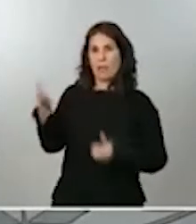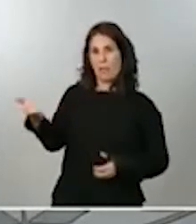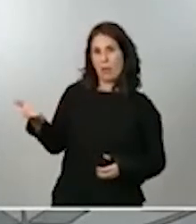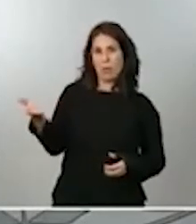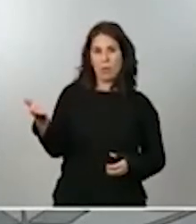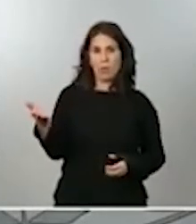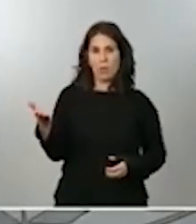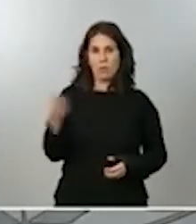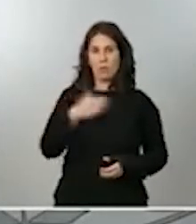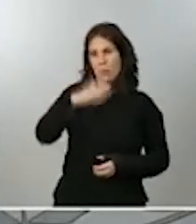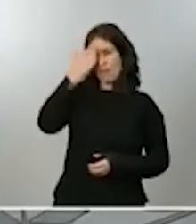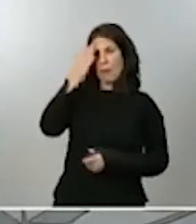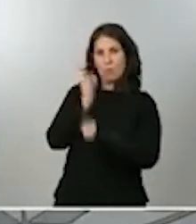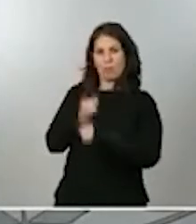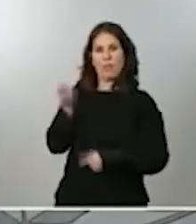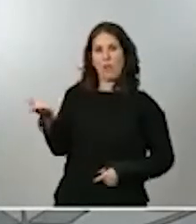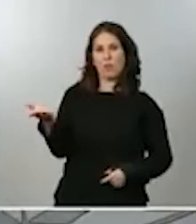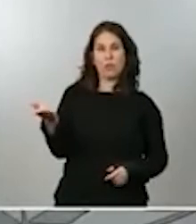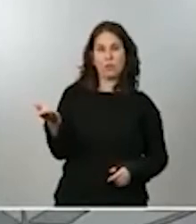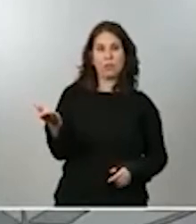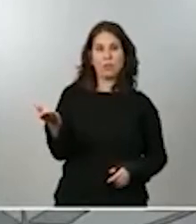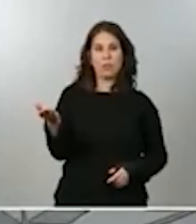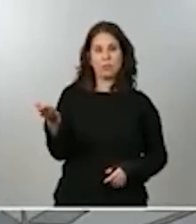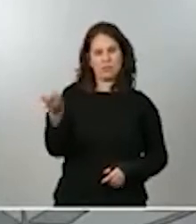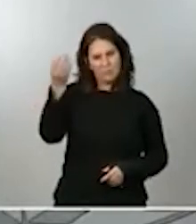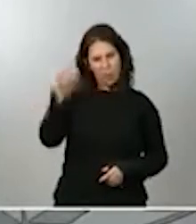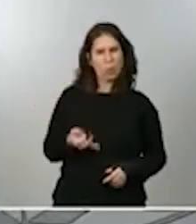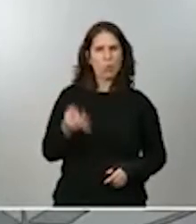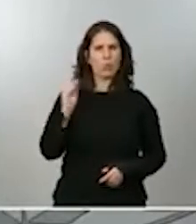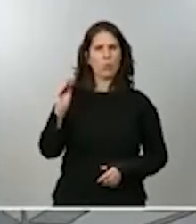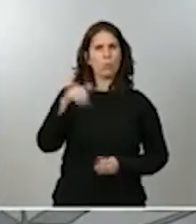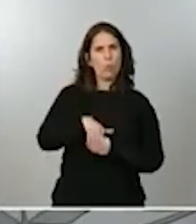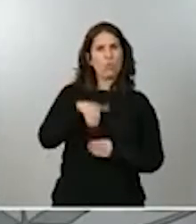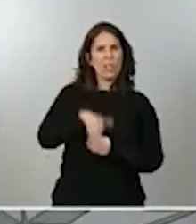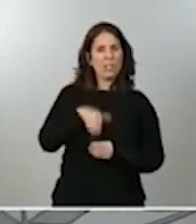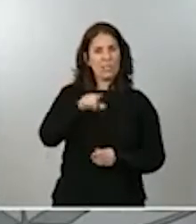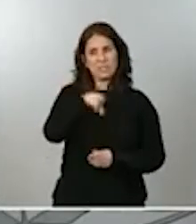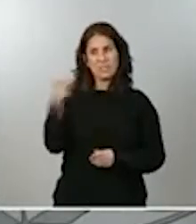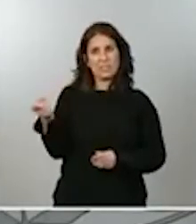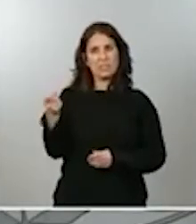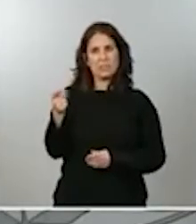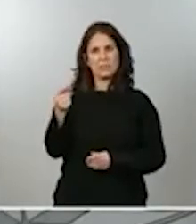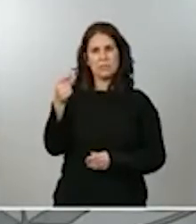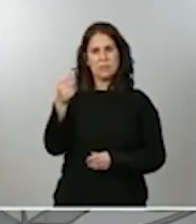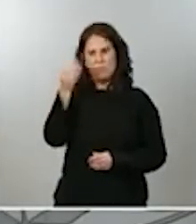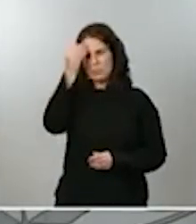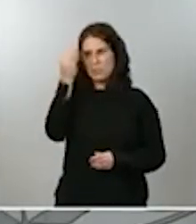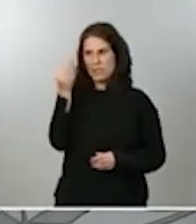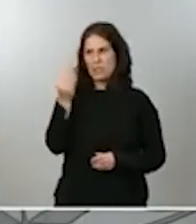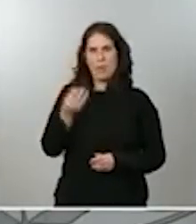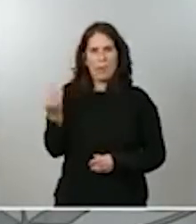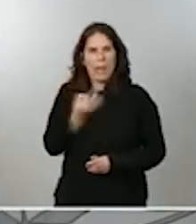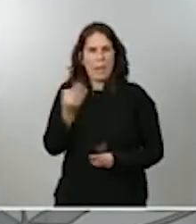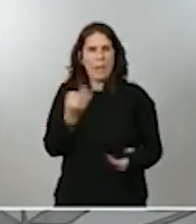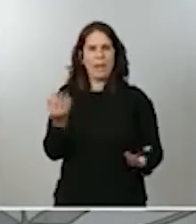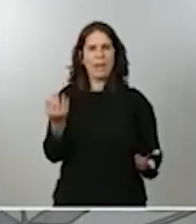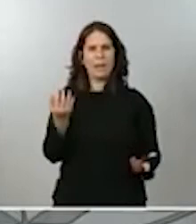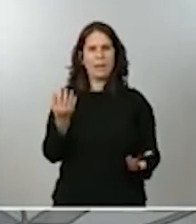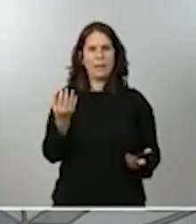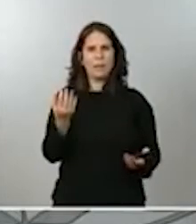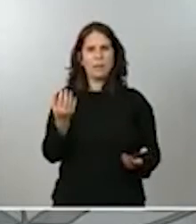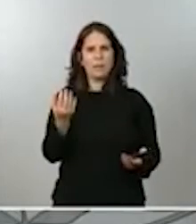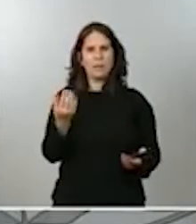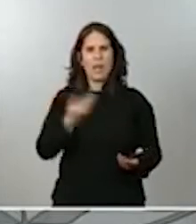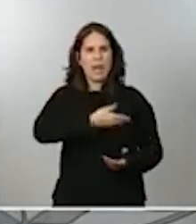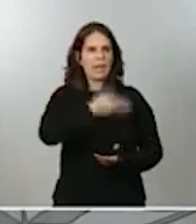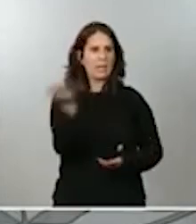oposición y que estoy convencido que sus votantes piensan que es necesario, que es obligatorio dejar que el resto de poderes y que